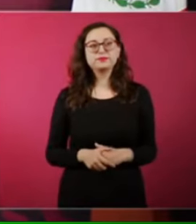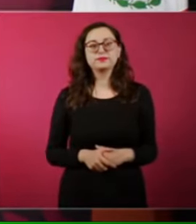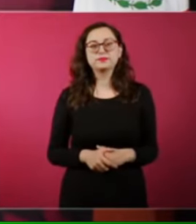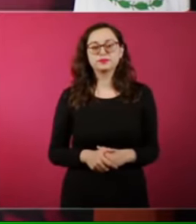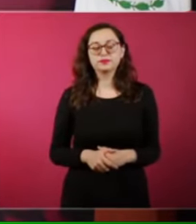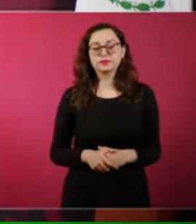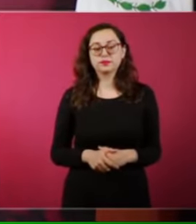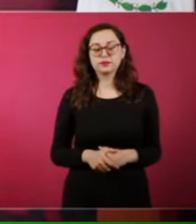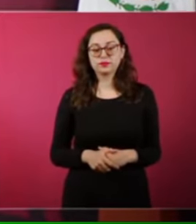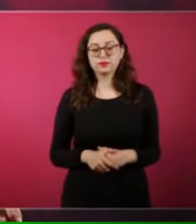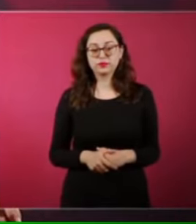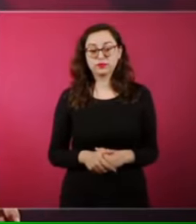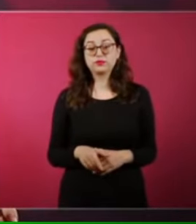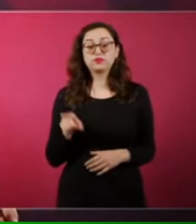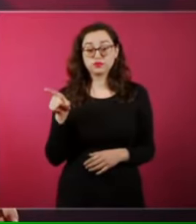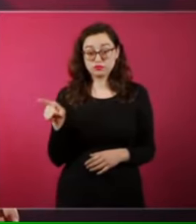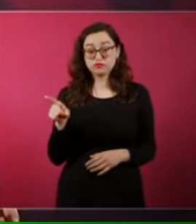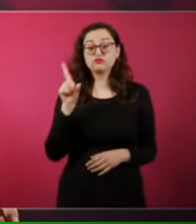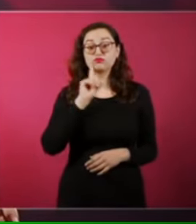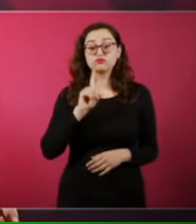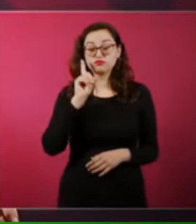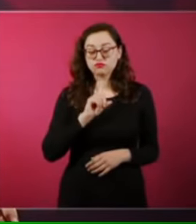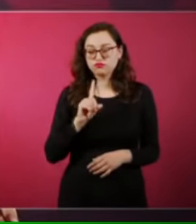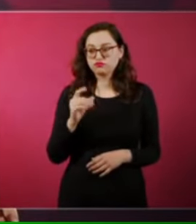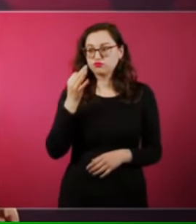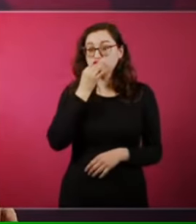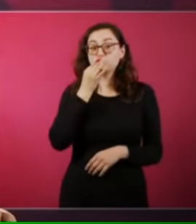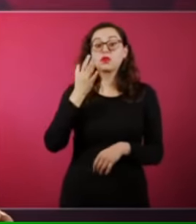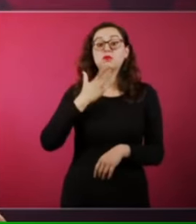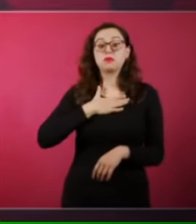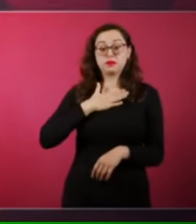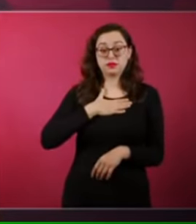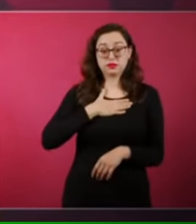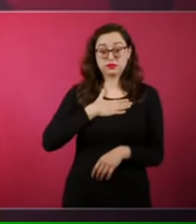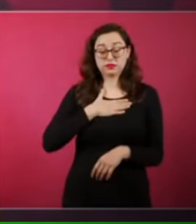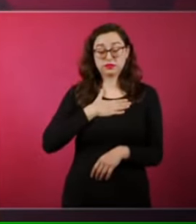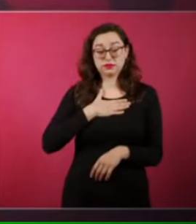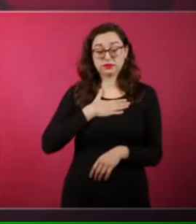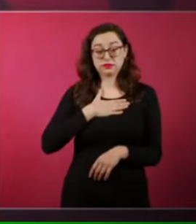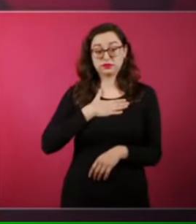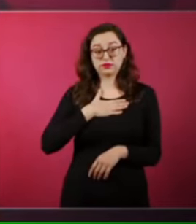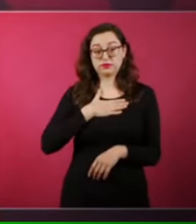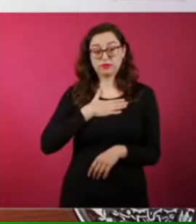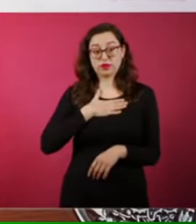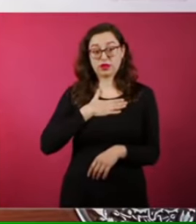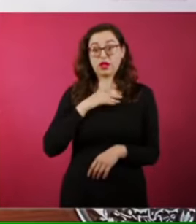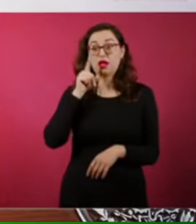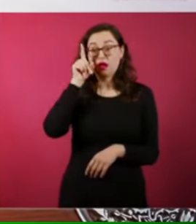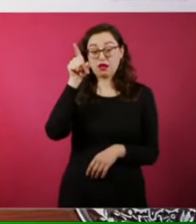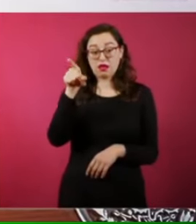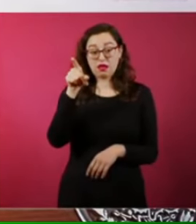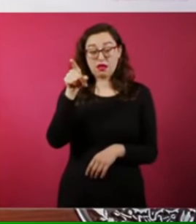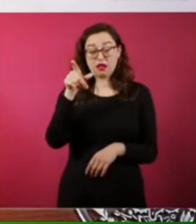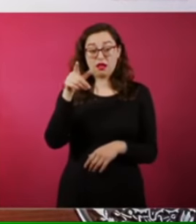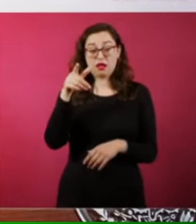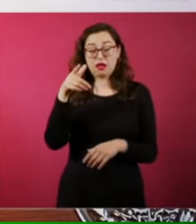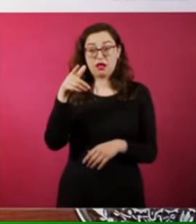y llegó ella a informarme de que querían privatizar las playas